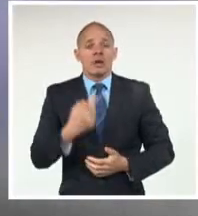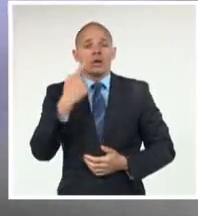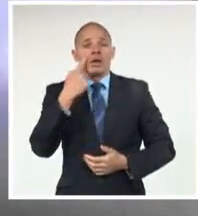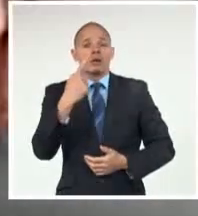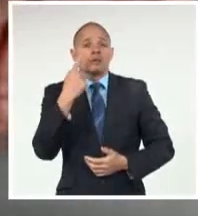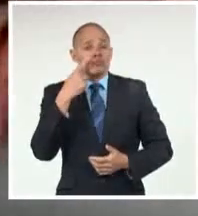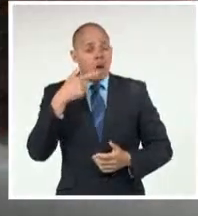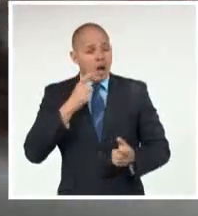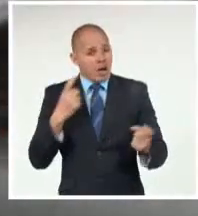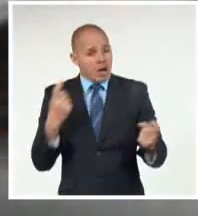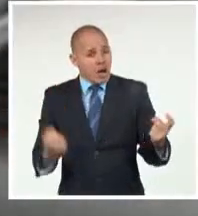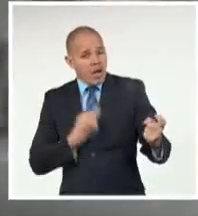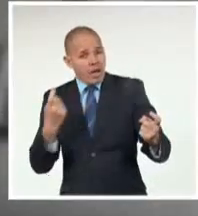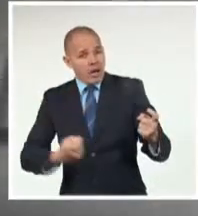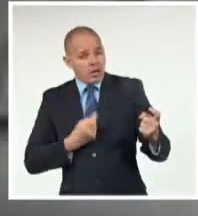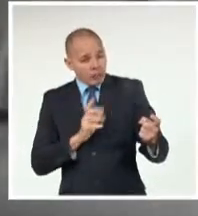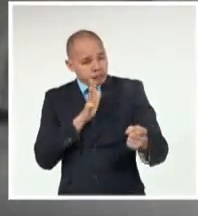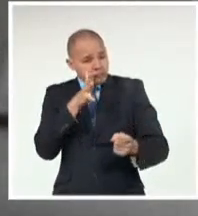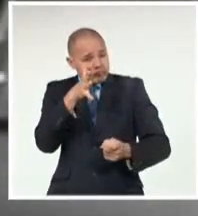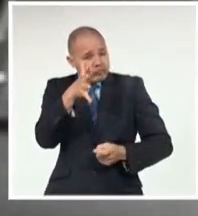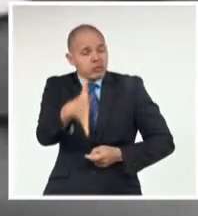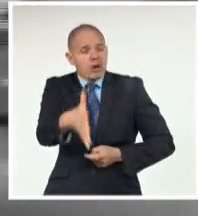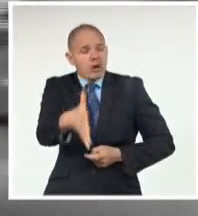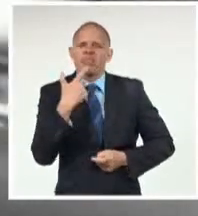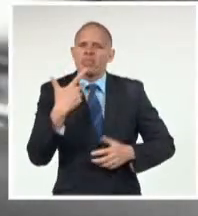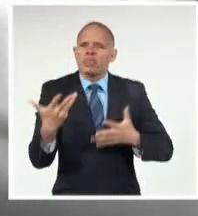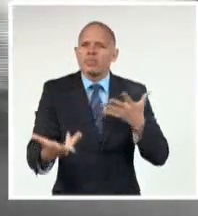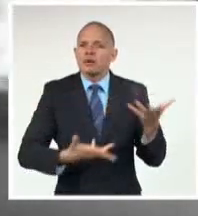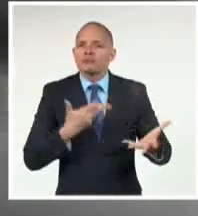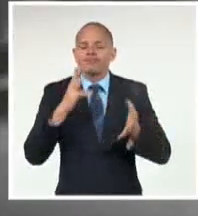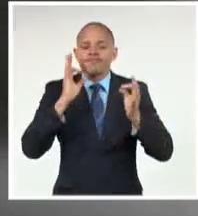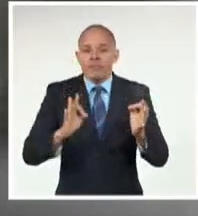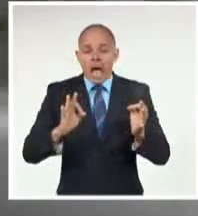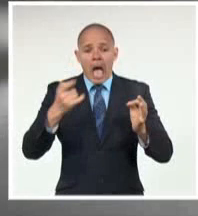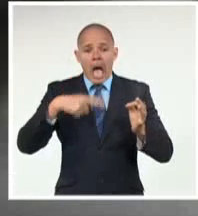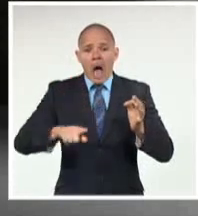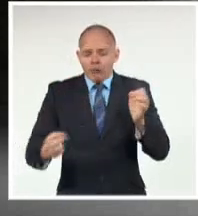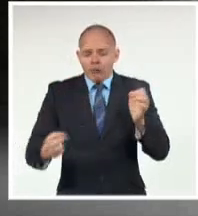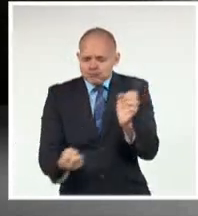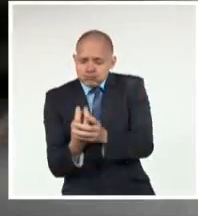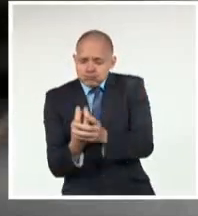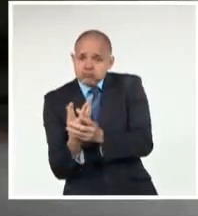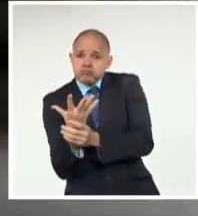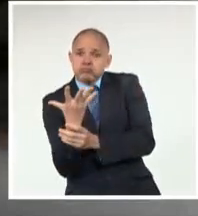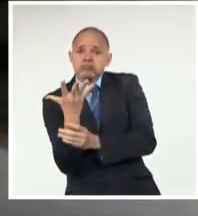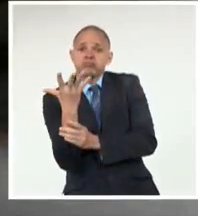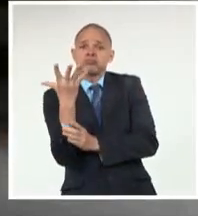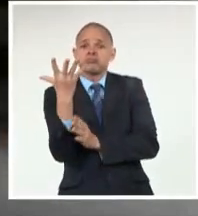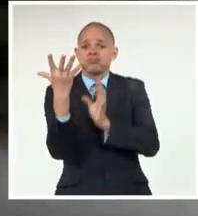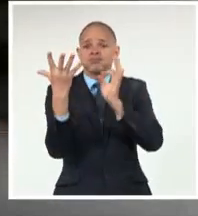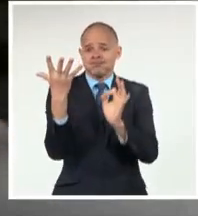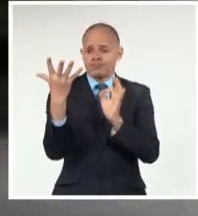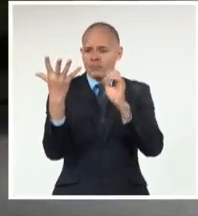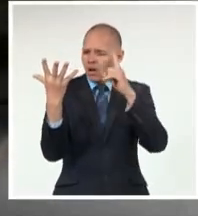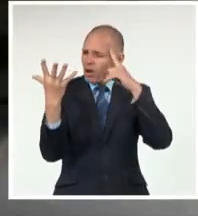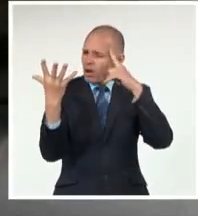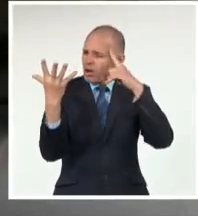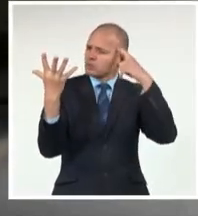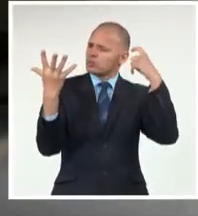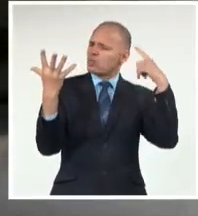tendrá un sentido, de renacimiento y sueños,